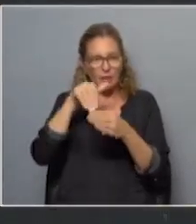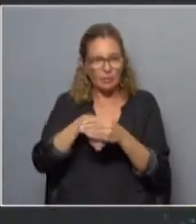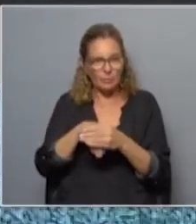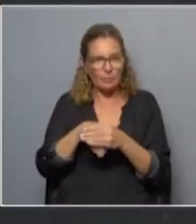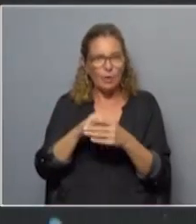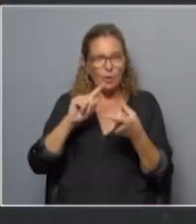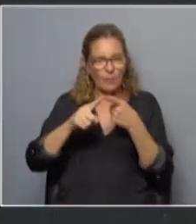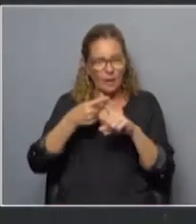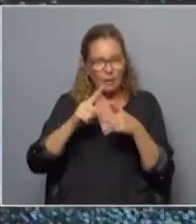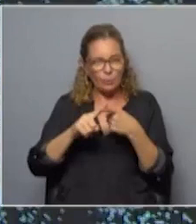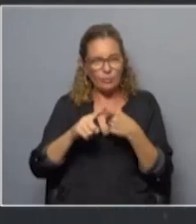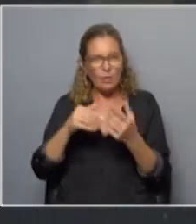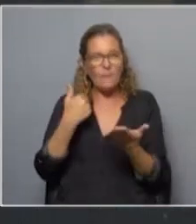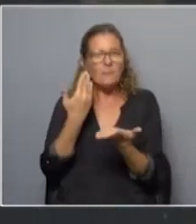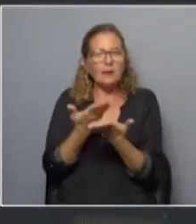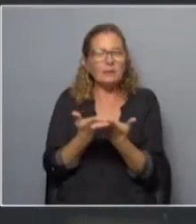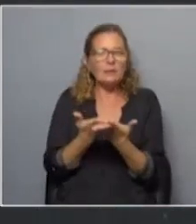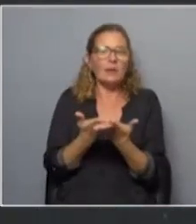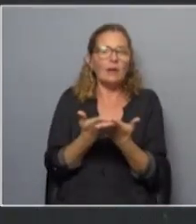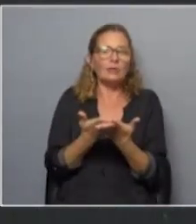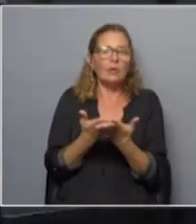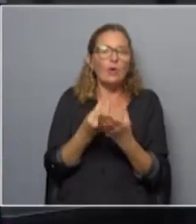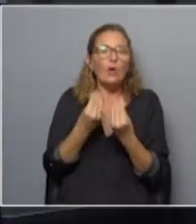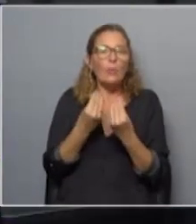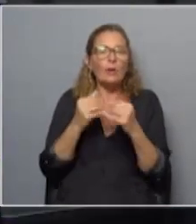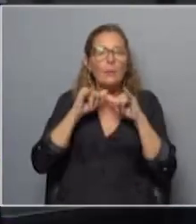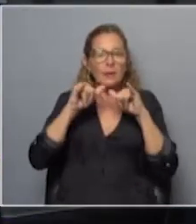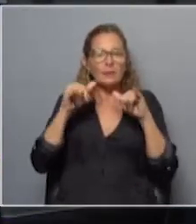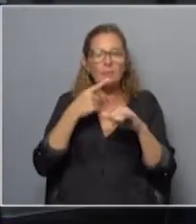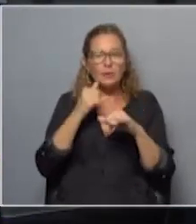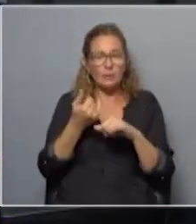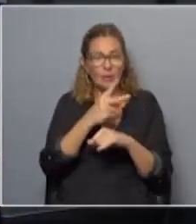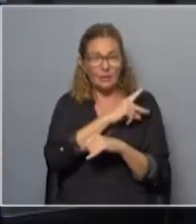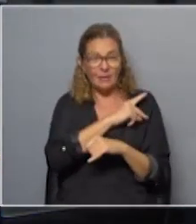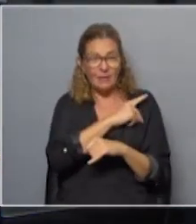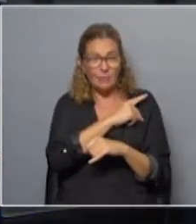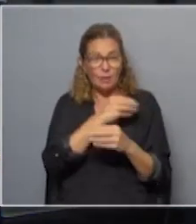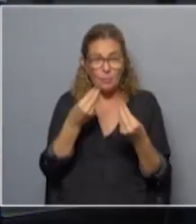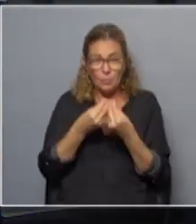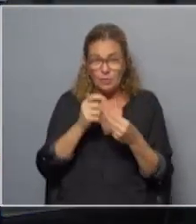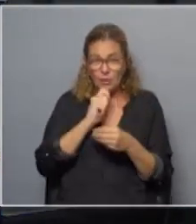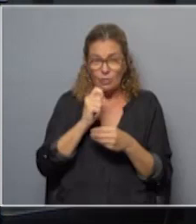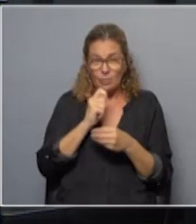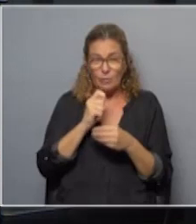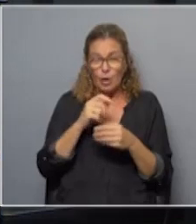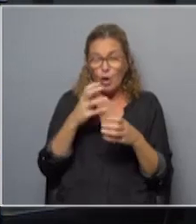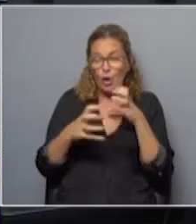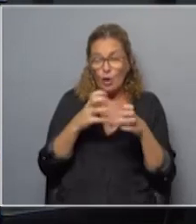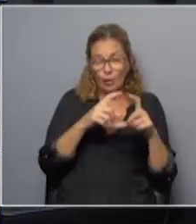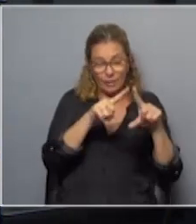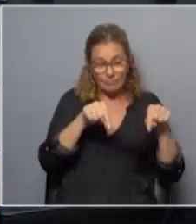de la discusión planteando cómo era la campaña por ejemplo en diciembre tuvimos muchas notas sobre el color de las papiletas